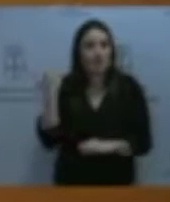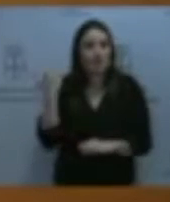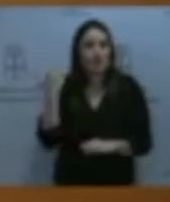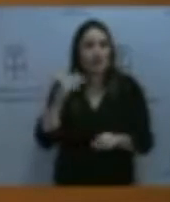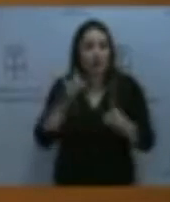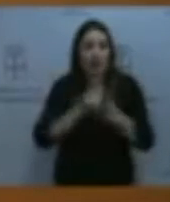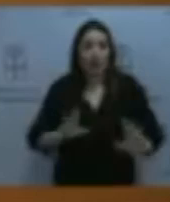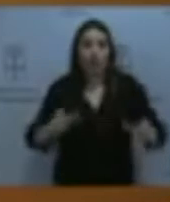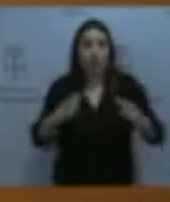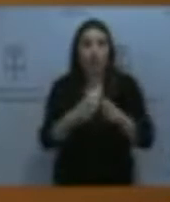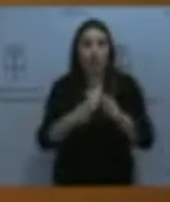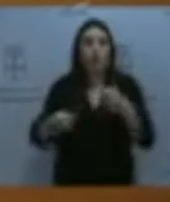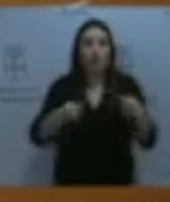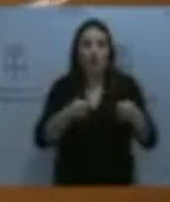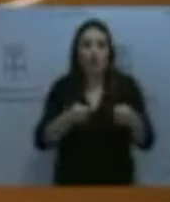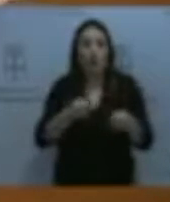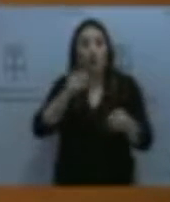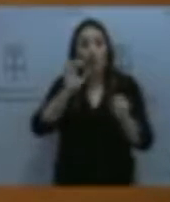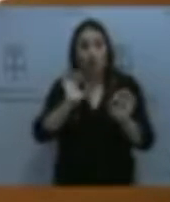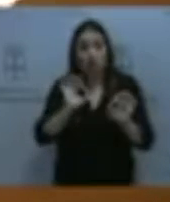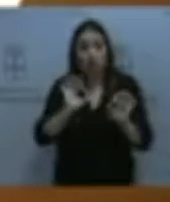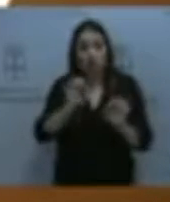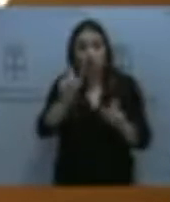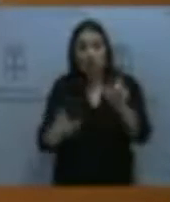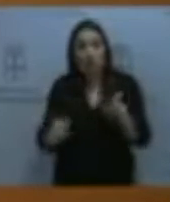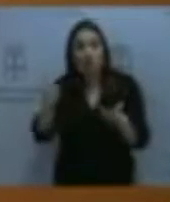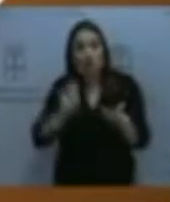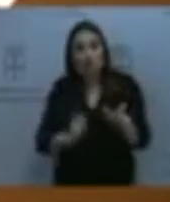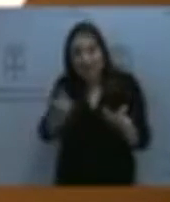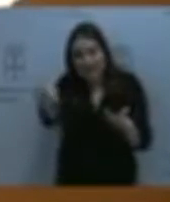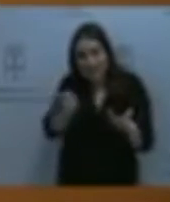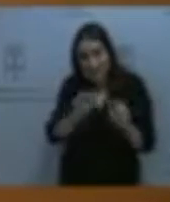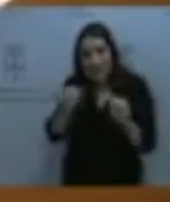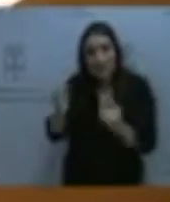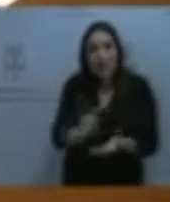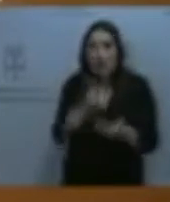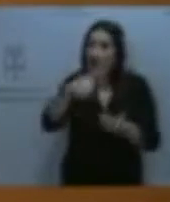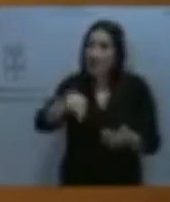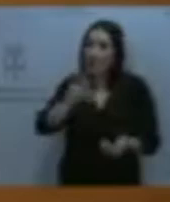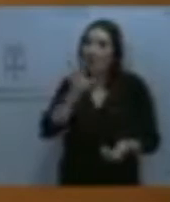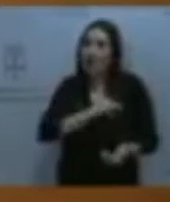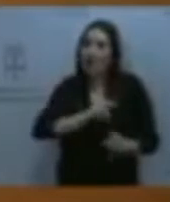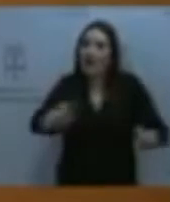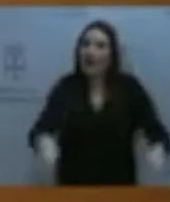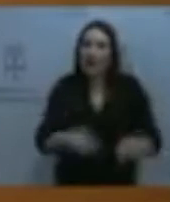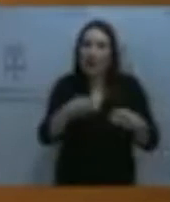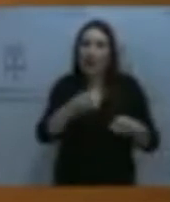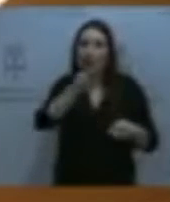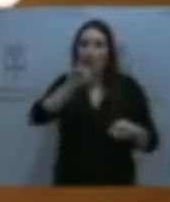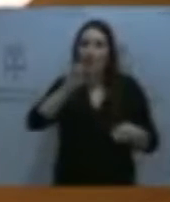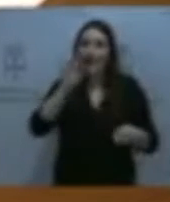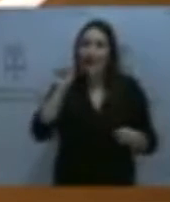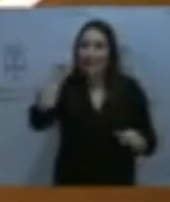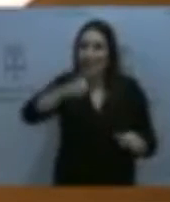negociación toda vez que los profesionales contratados a través de las bolsas no tenían actualizados sus méritos desde el año 2015.